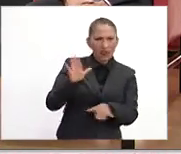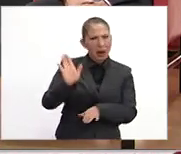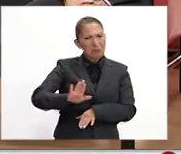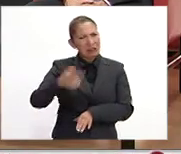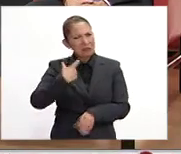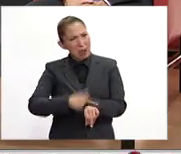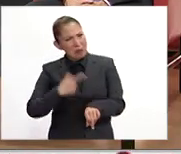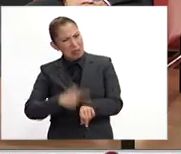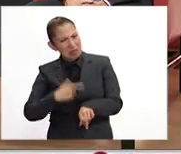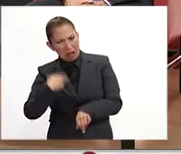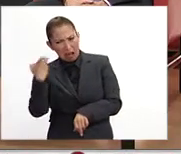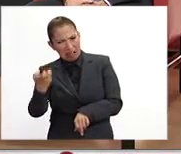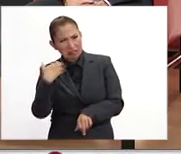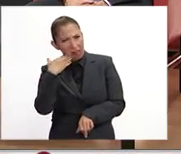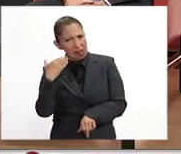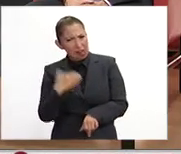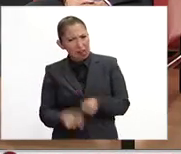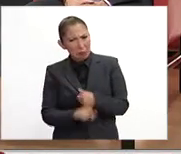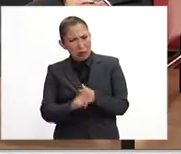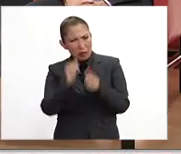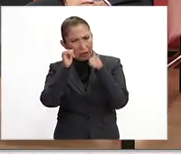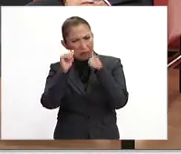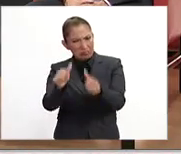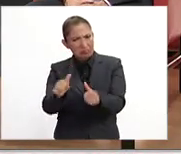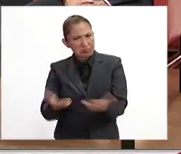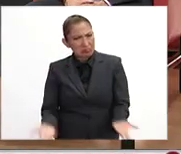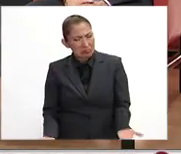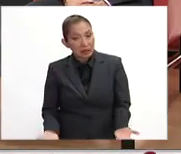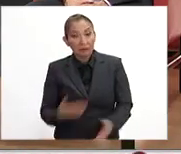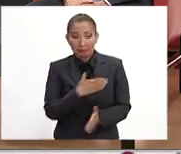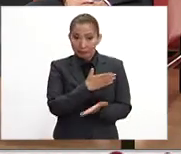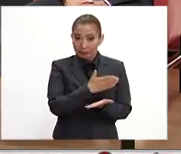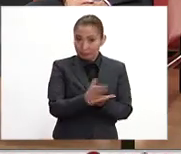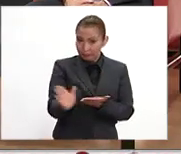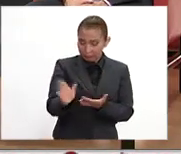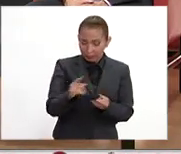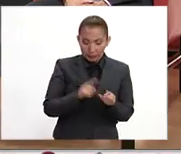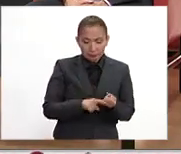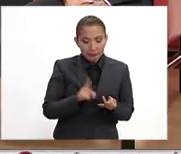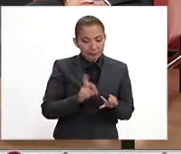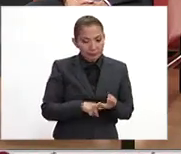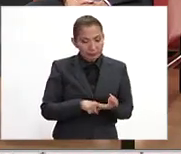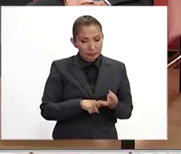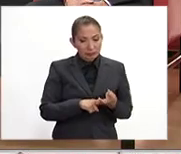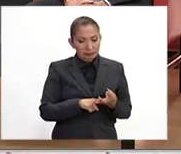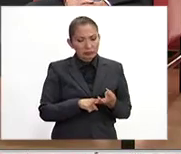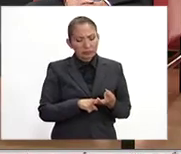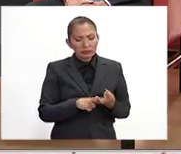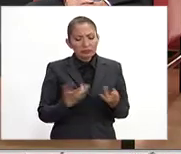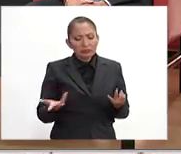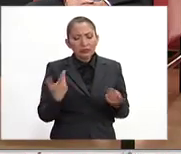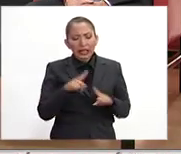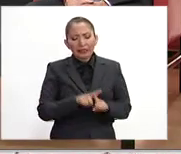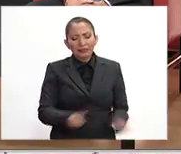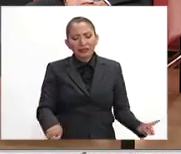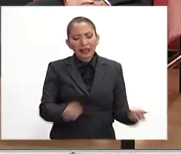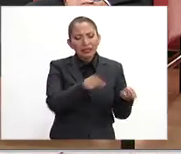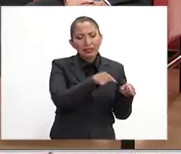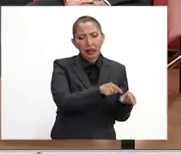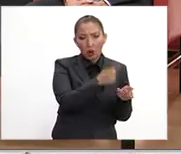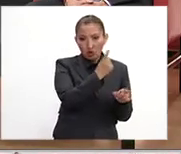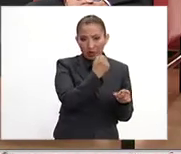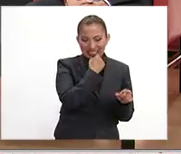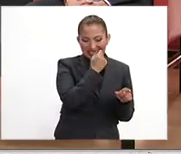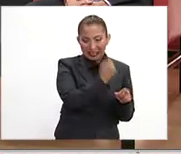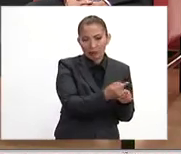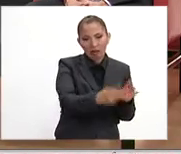estos asuntos del déficit de atención. Por otro lado, ¿qué diferencia hay entre, por ejemplo,